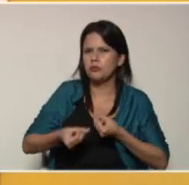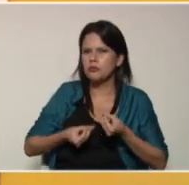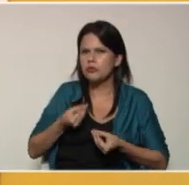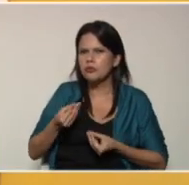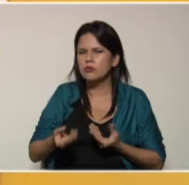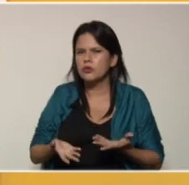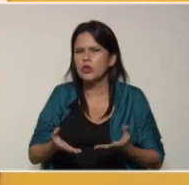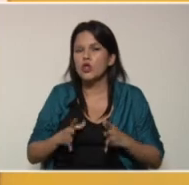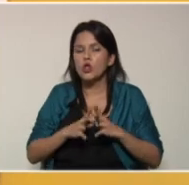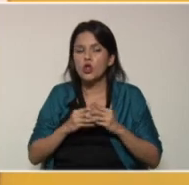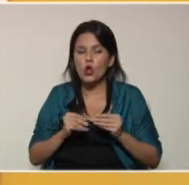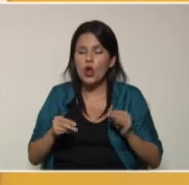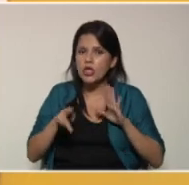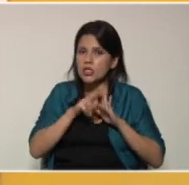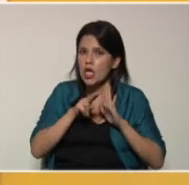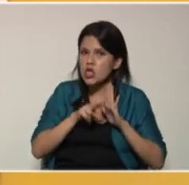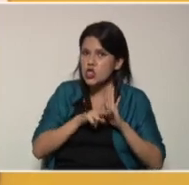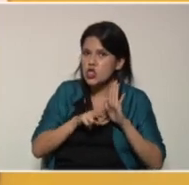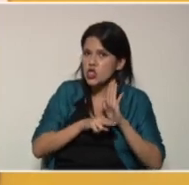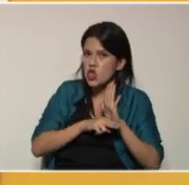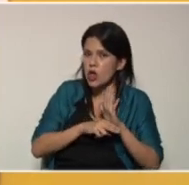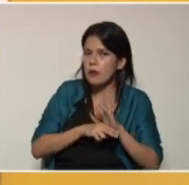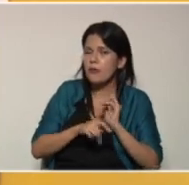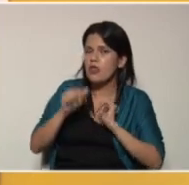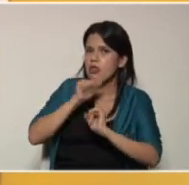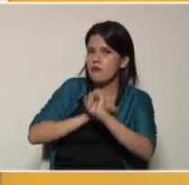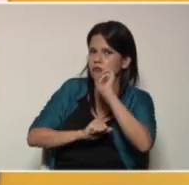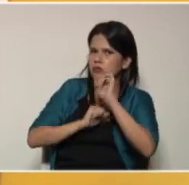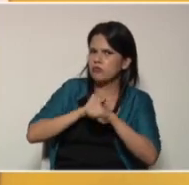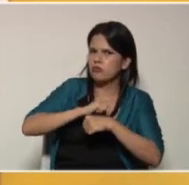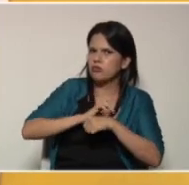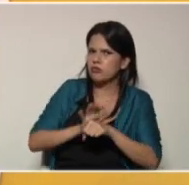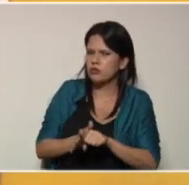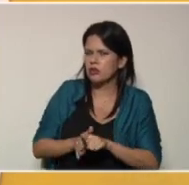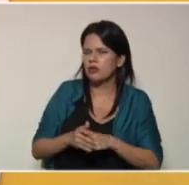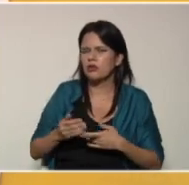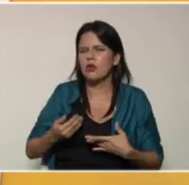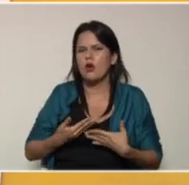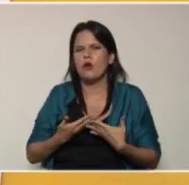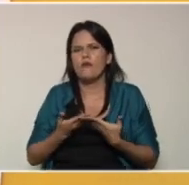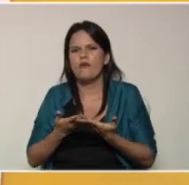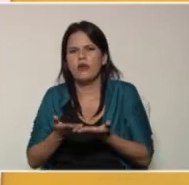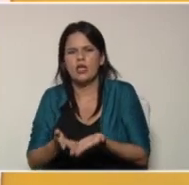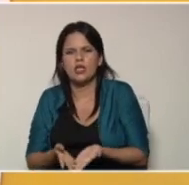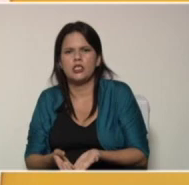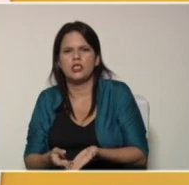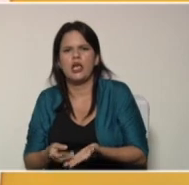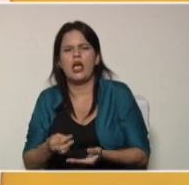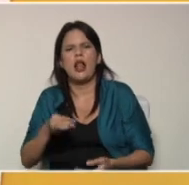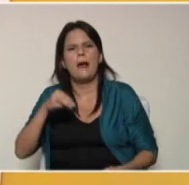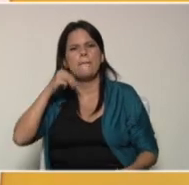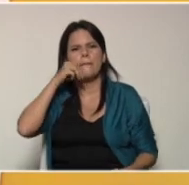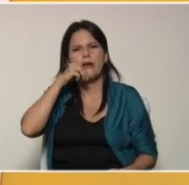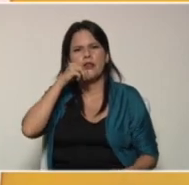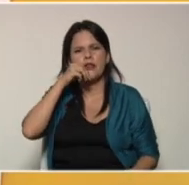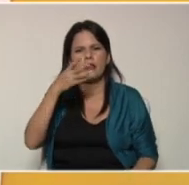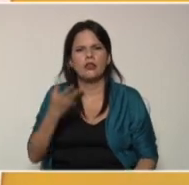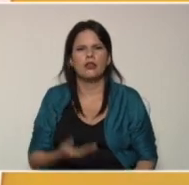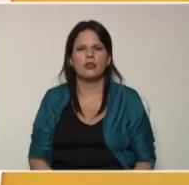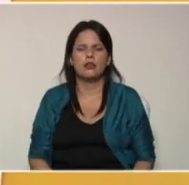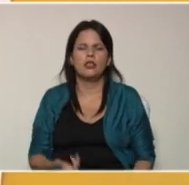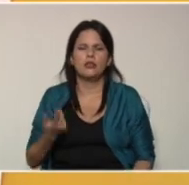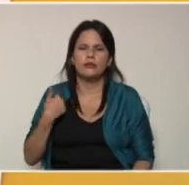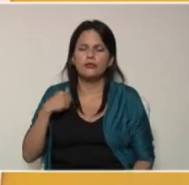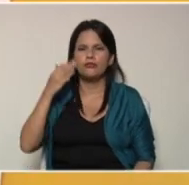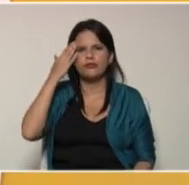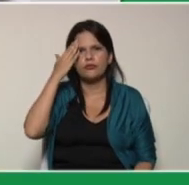tomando todas esas medidas de bioseguridad. Para ofrecer la merienda, al igual como lo dijimos en la etapa maternal, tenemos que tomar